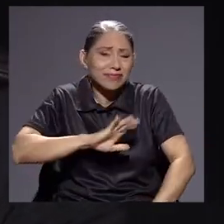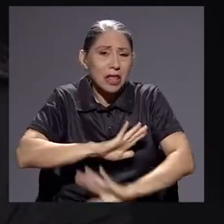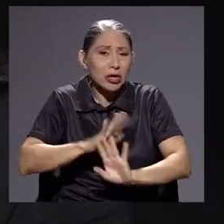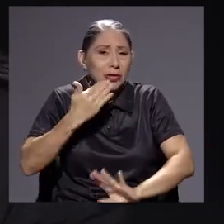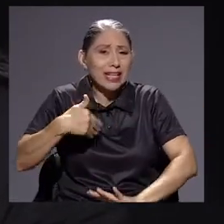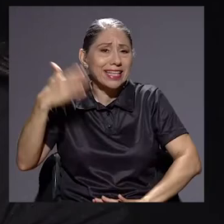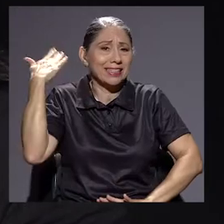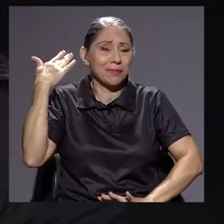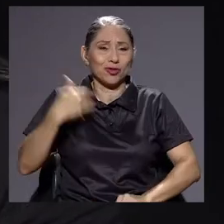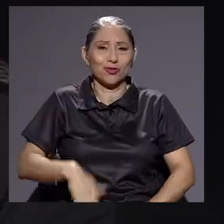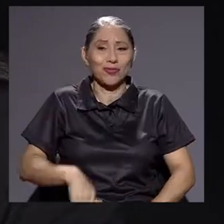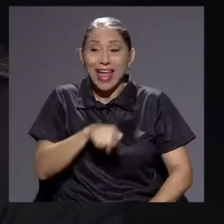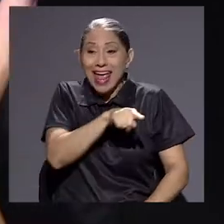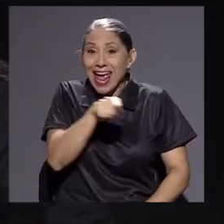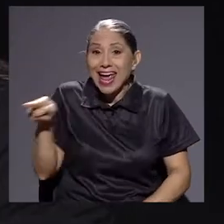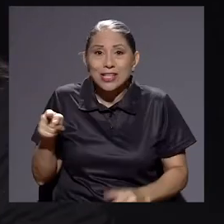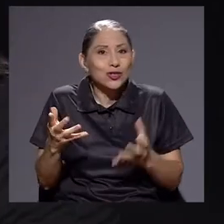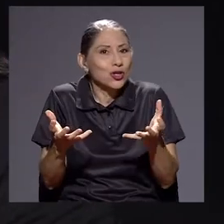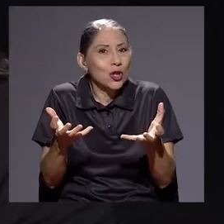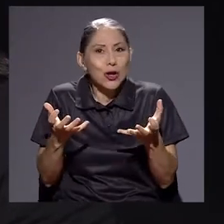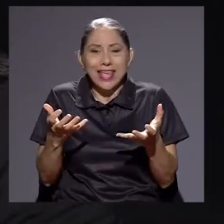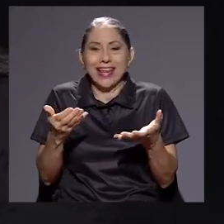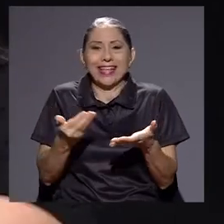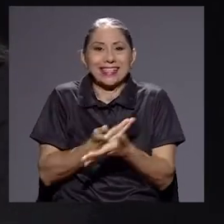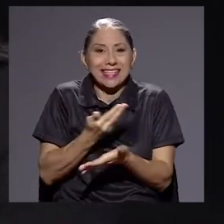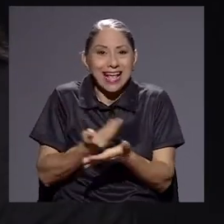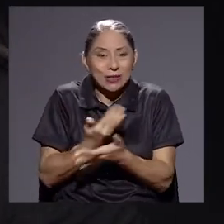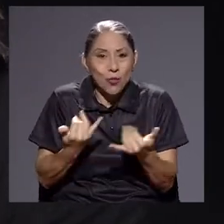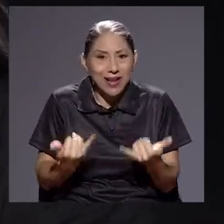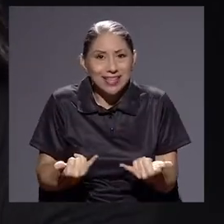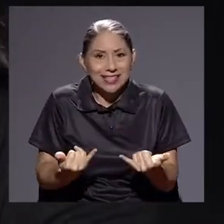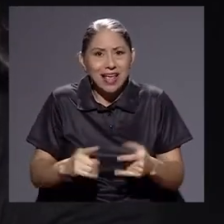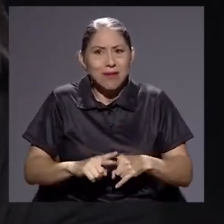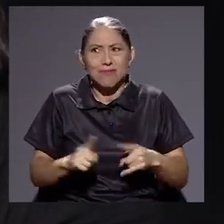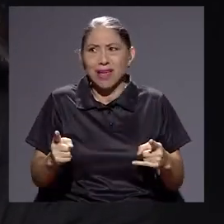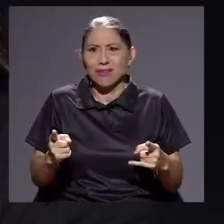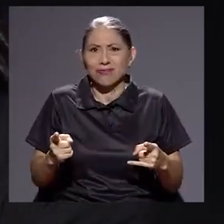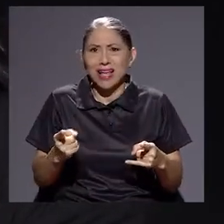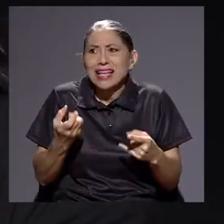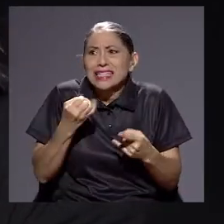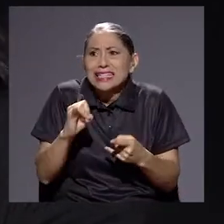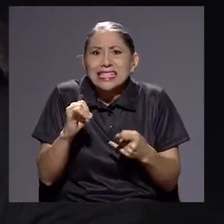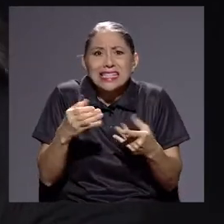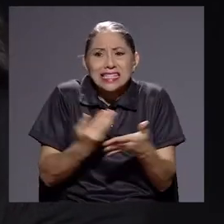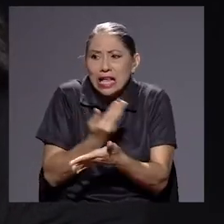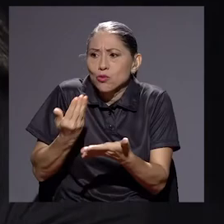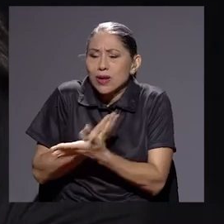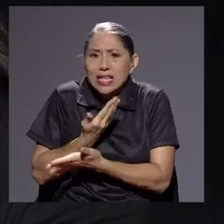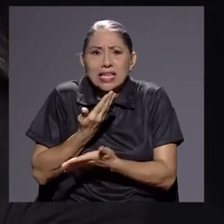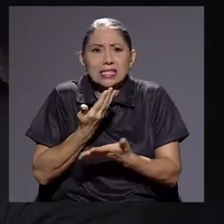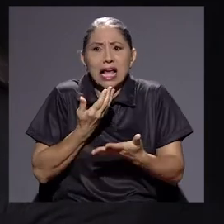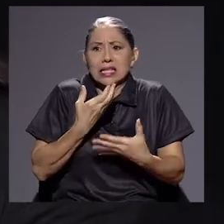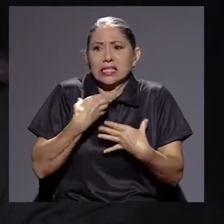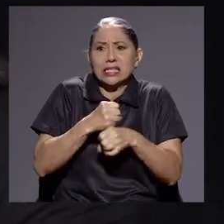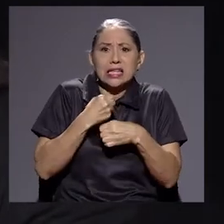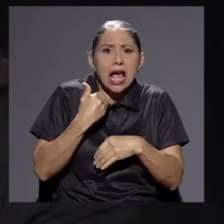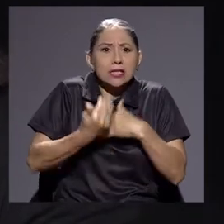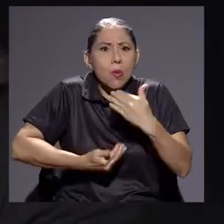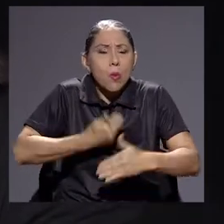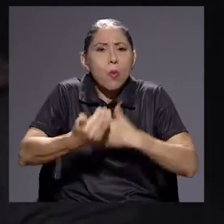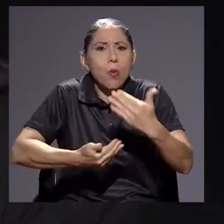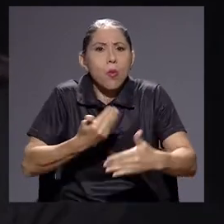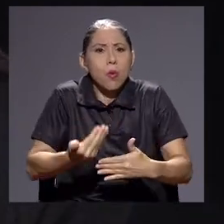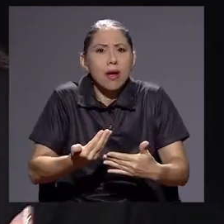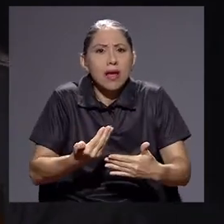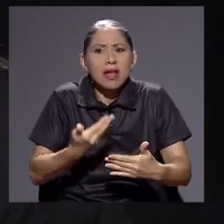de acuerdo en que ellos, donde quieren, que se les actualice. Pero hay algo más. ¿Qué ganamos con actualizarle e invertir todo eso, si después